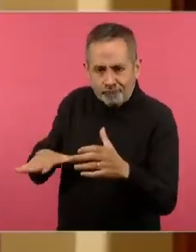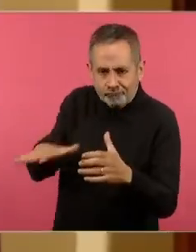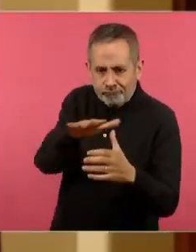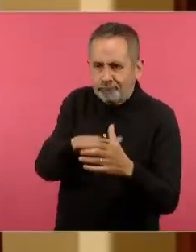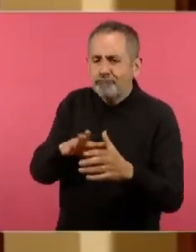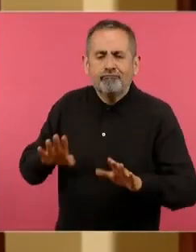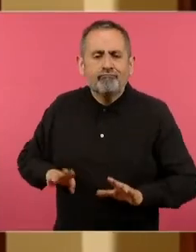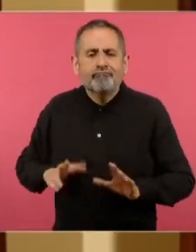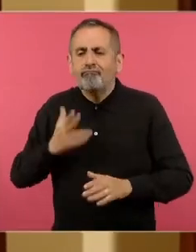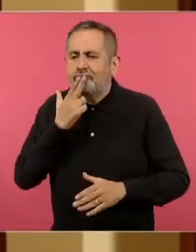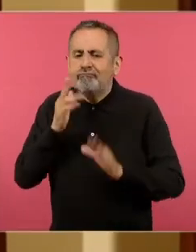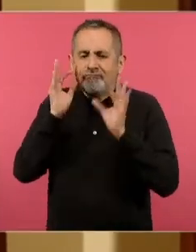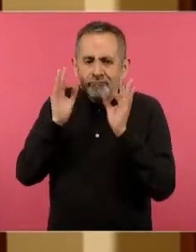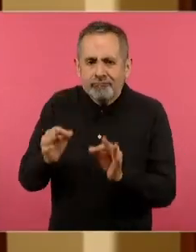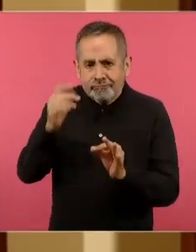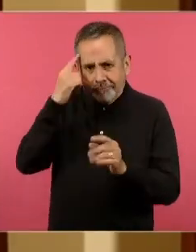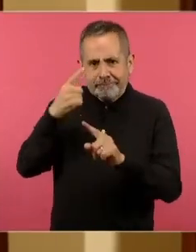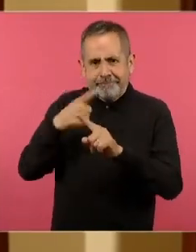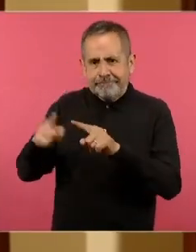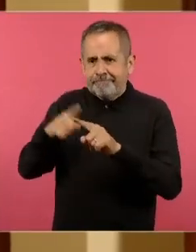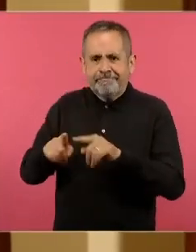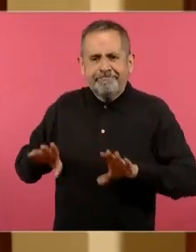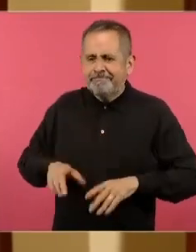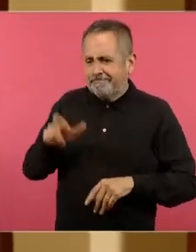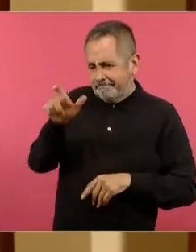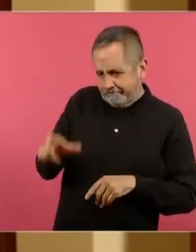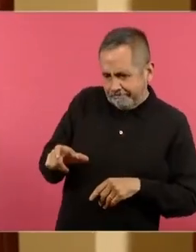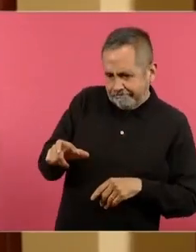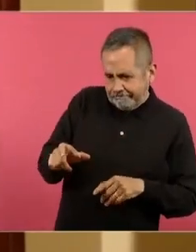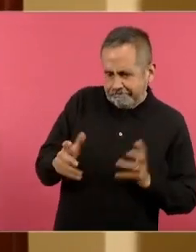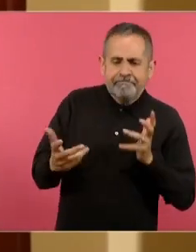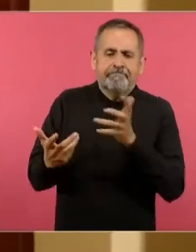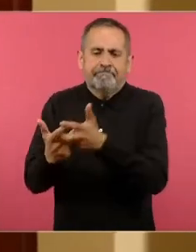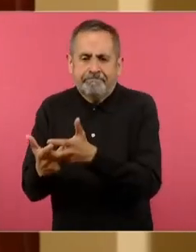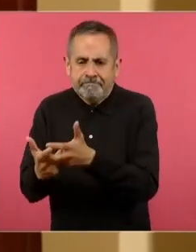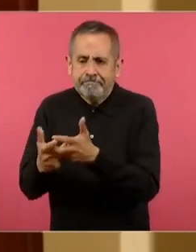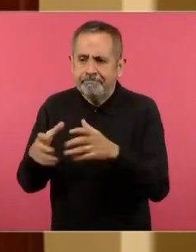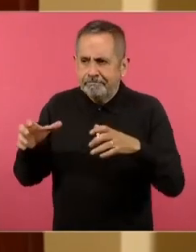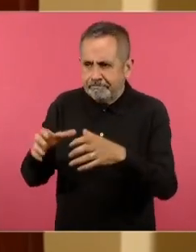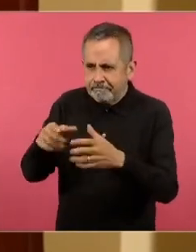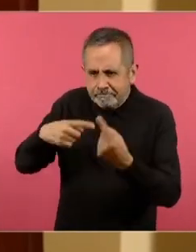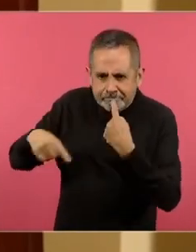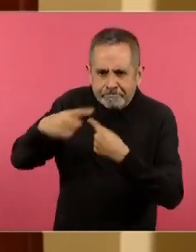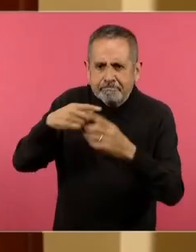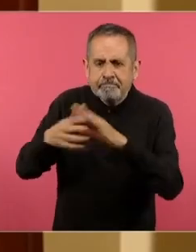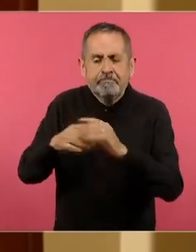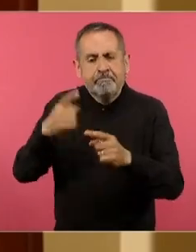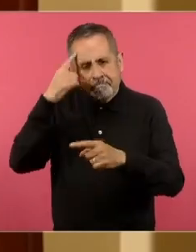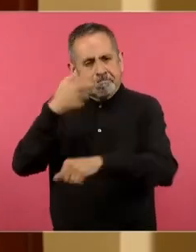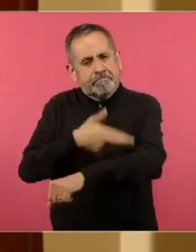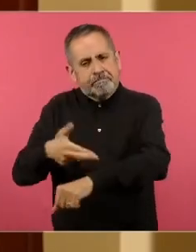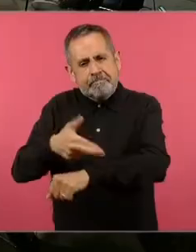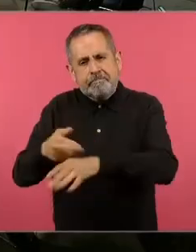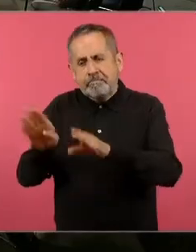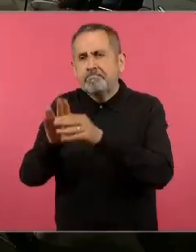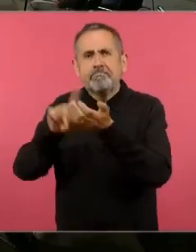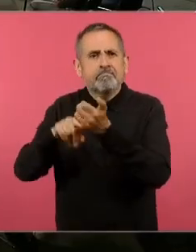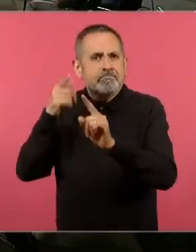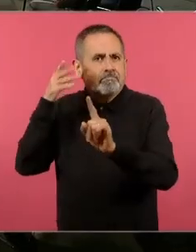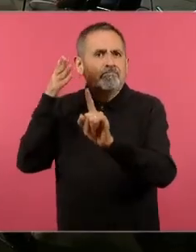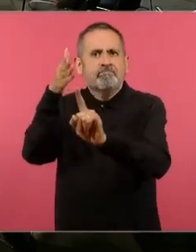común y por distintas características que nos lleven al logro de metas en común.